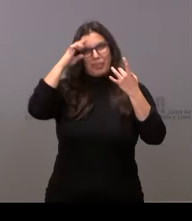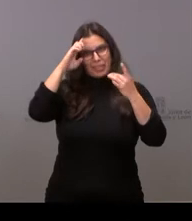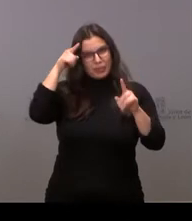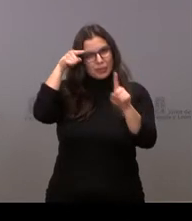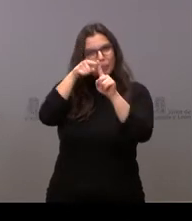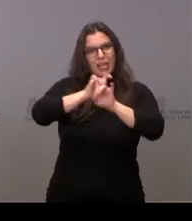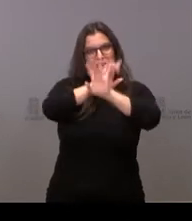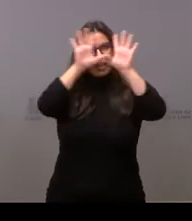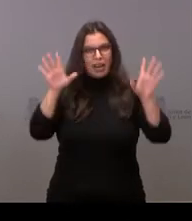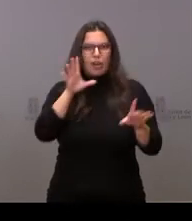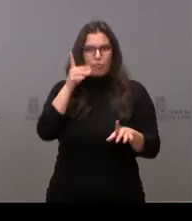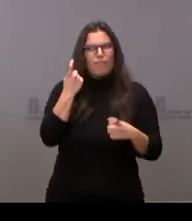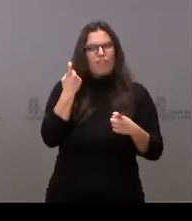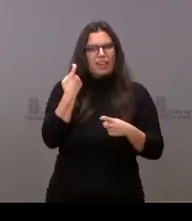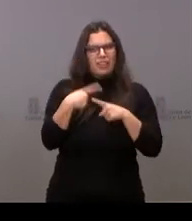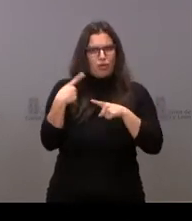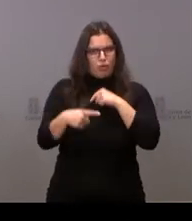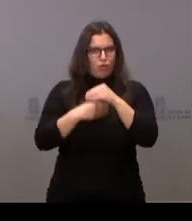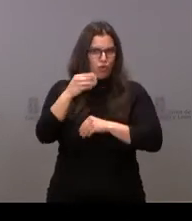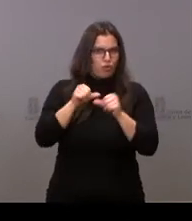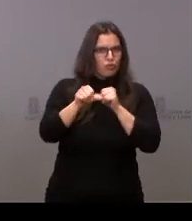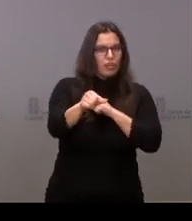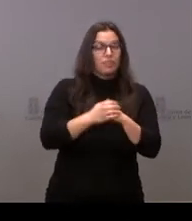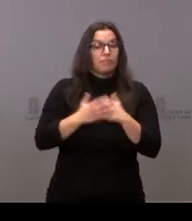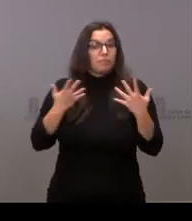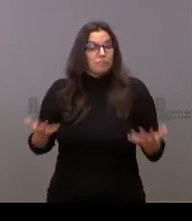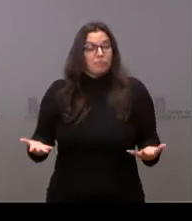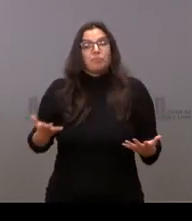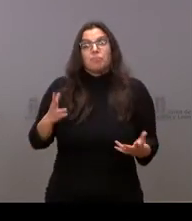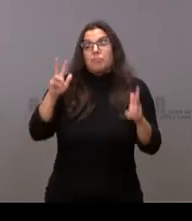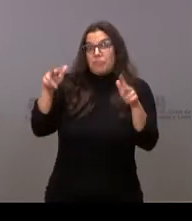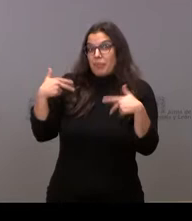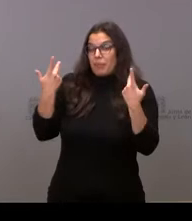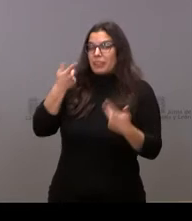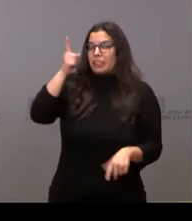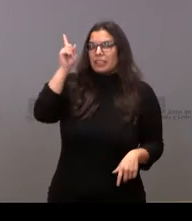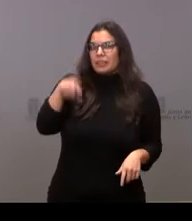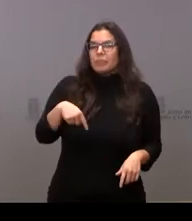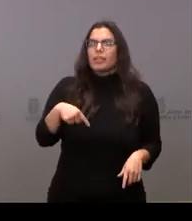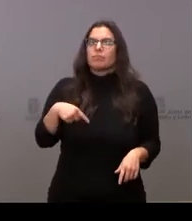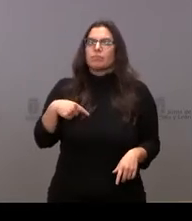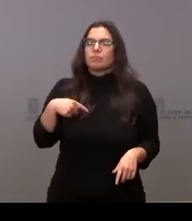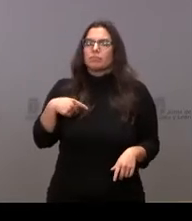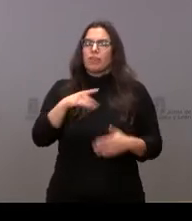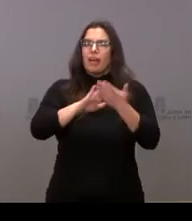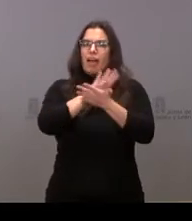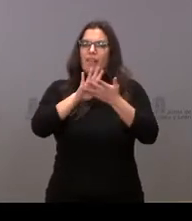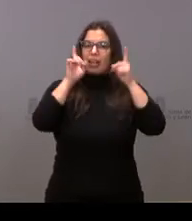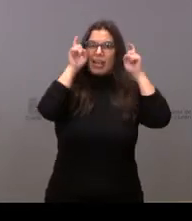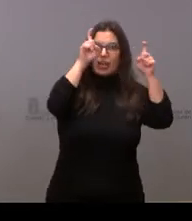todavía queda mucho trabajo por hacer. Llegados a este punto, me van a permitir también que vincule la educación